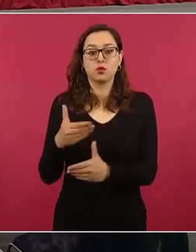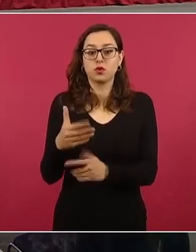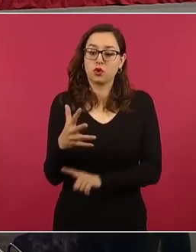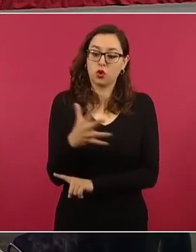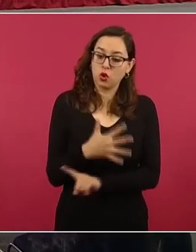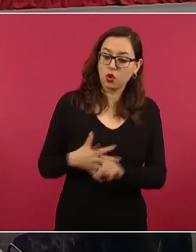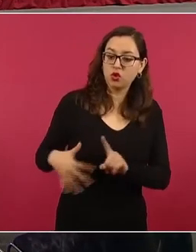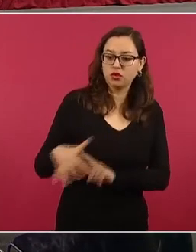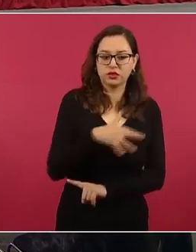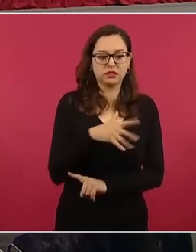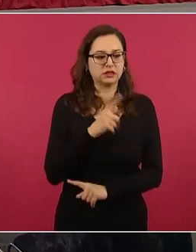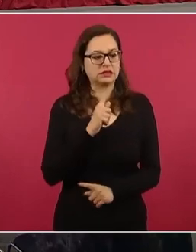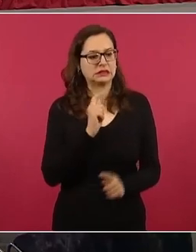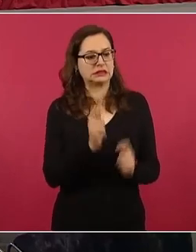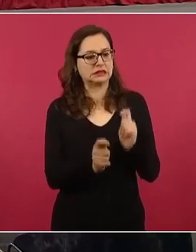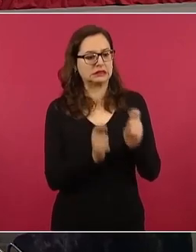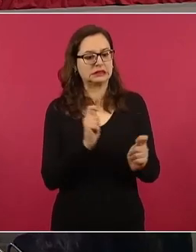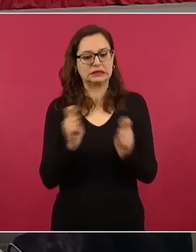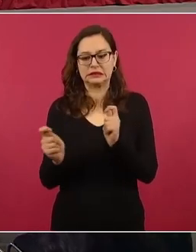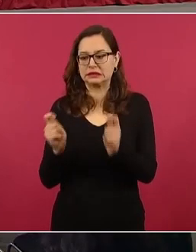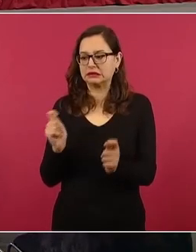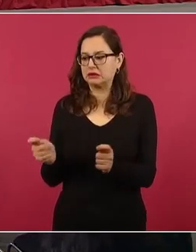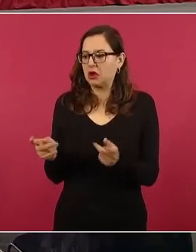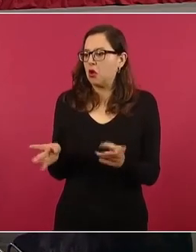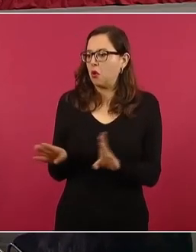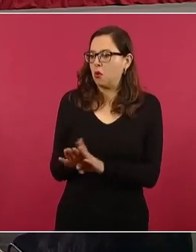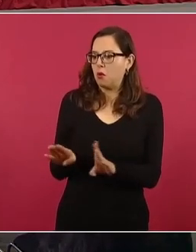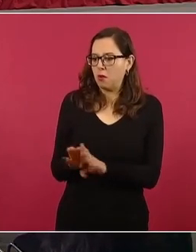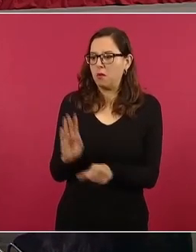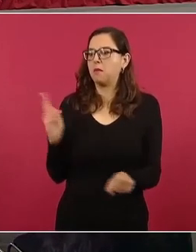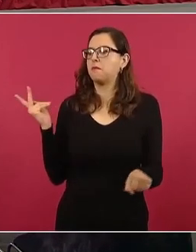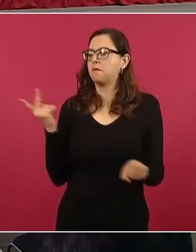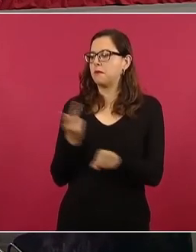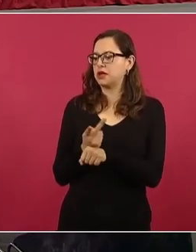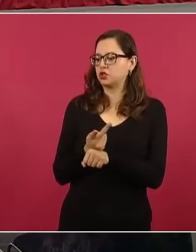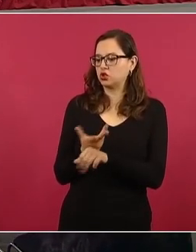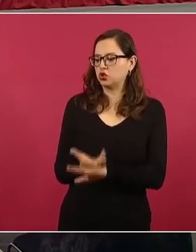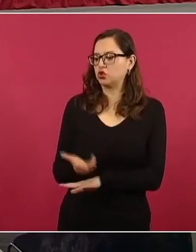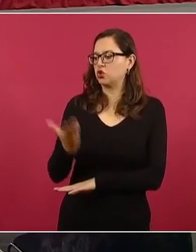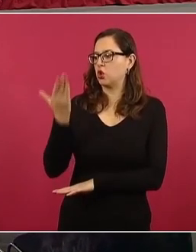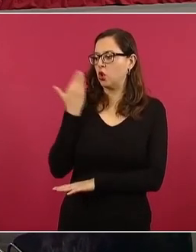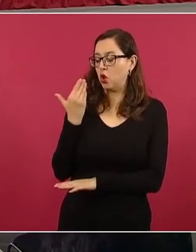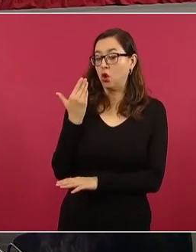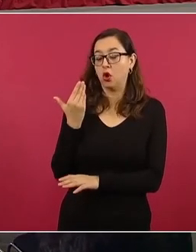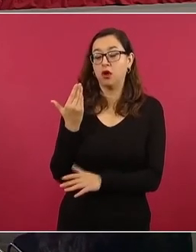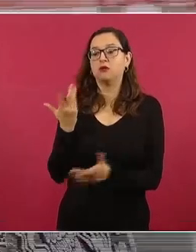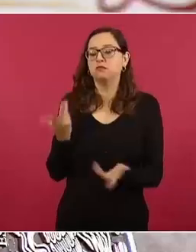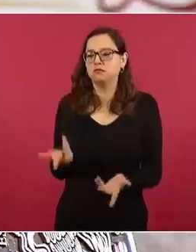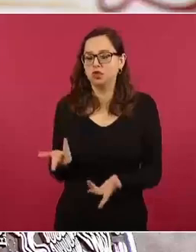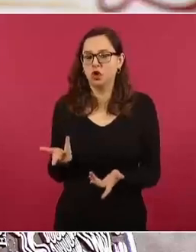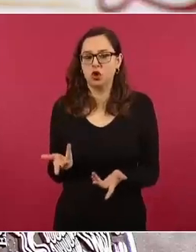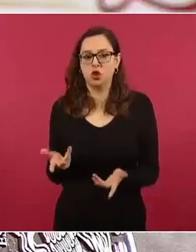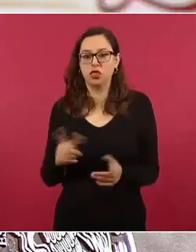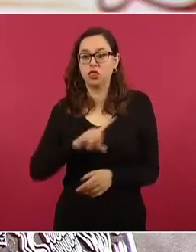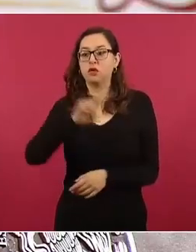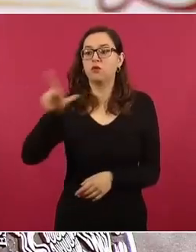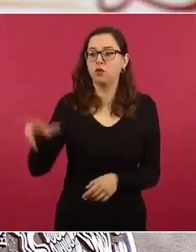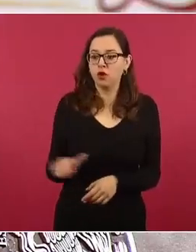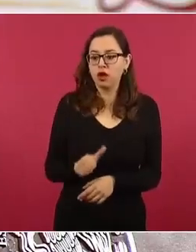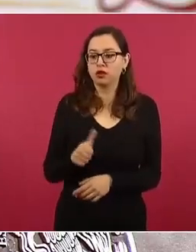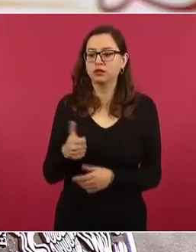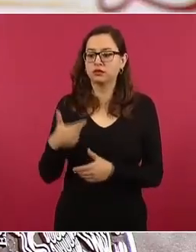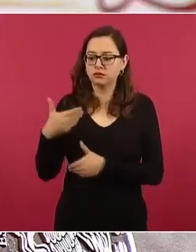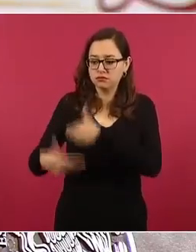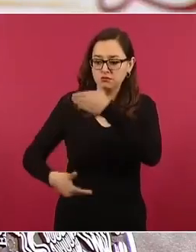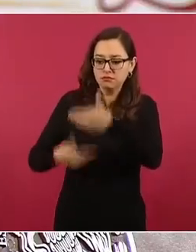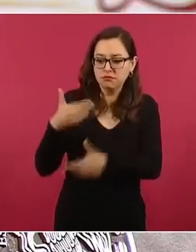importante señalar en qué término se da esta situación de la desaparición, sino también en cómo se presentó el desenlace de los hechos